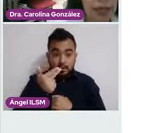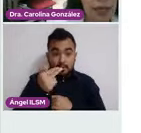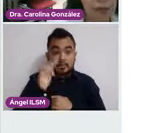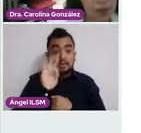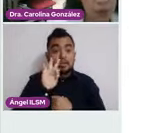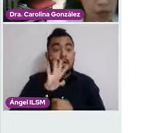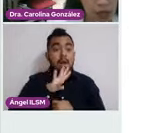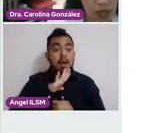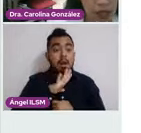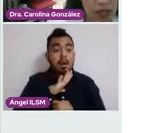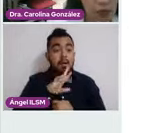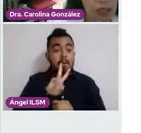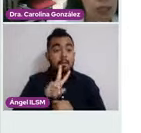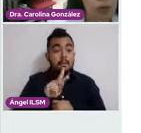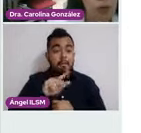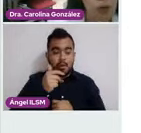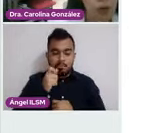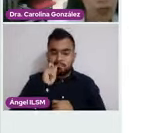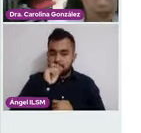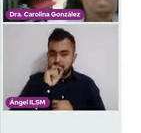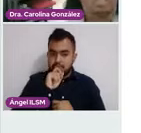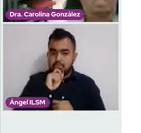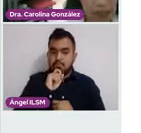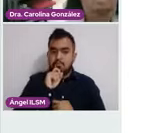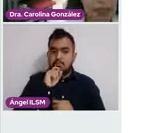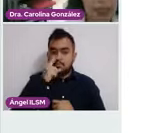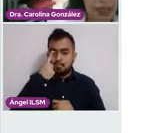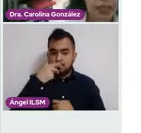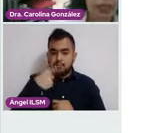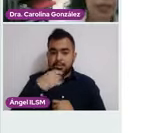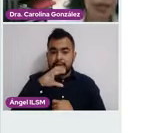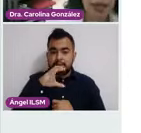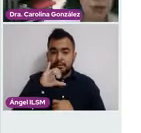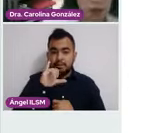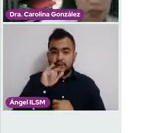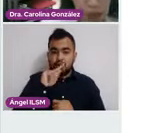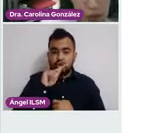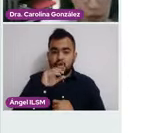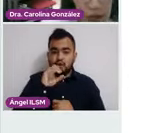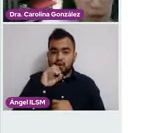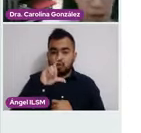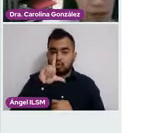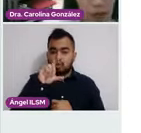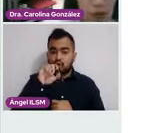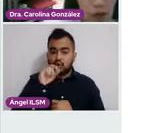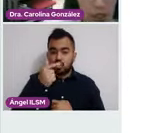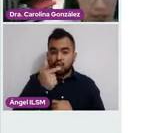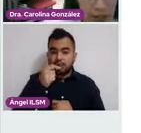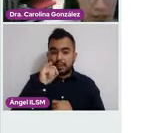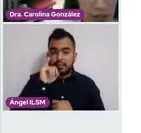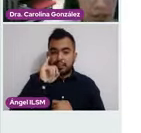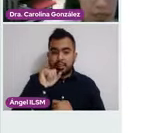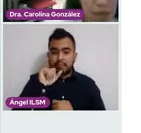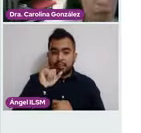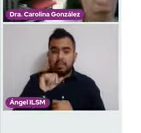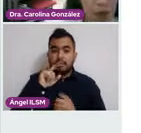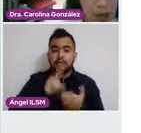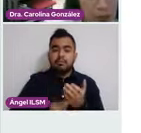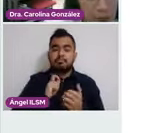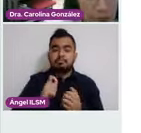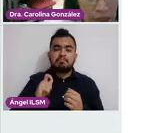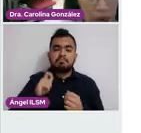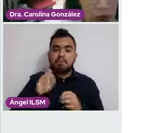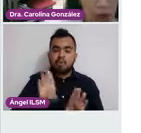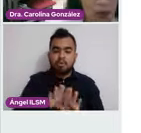puede en la misma muestra realizar una citología en base líquida y el uso de estas dos se va a llamar coteste. También